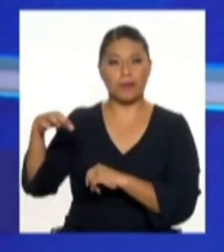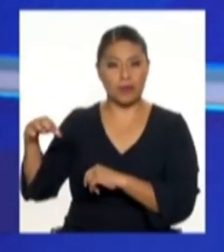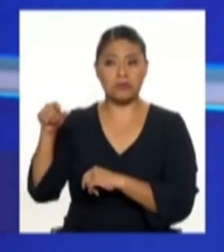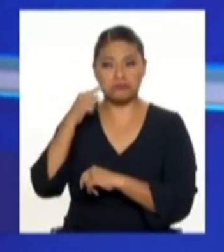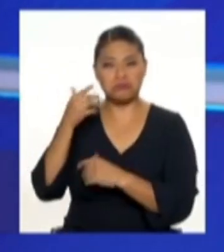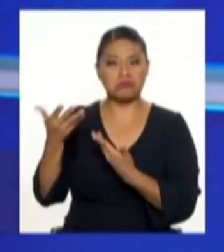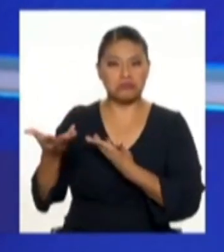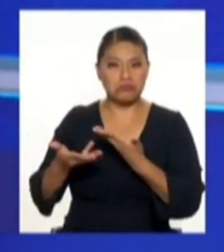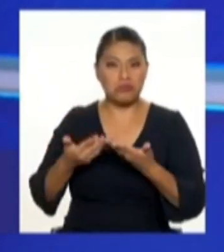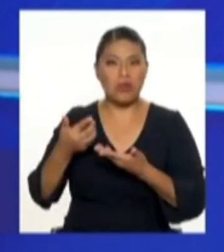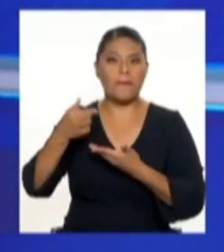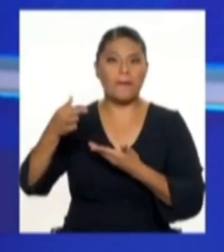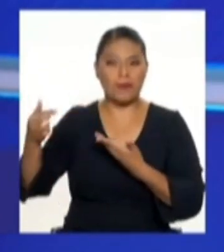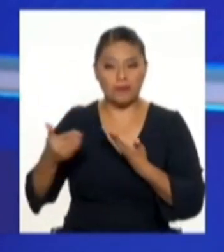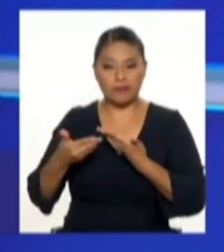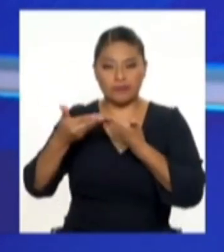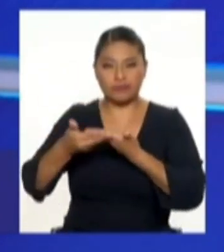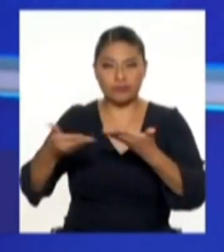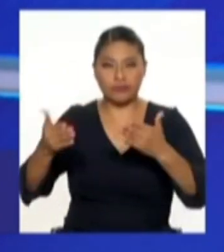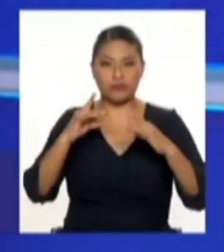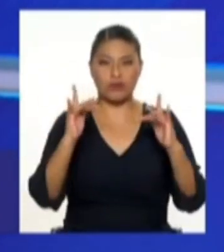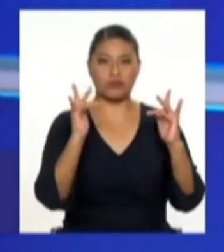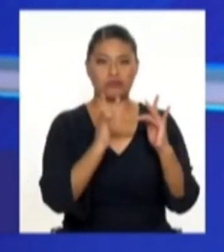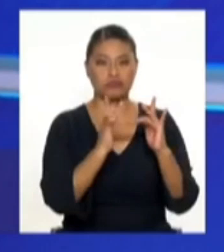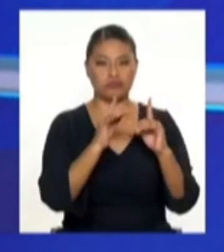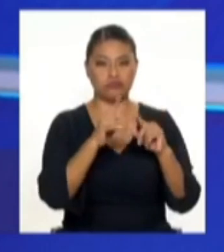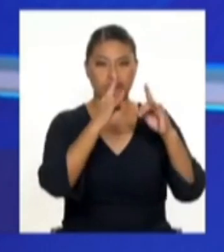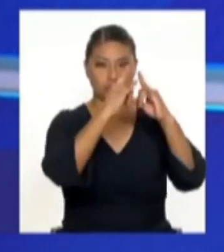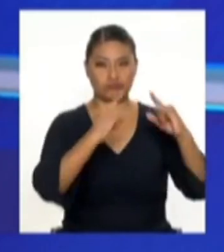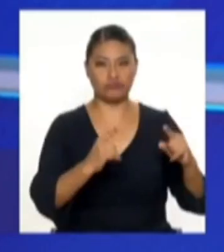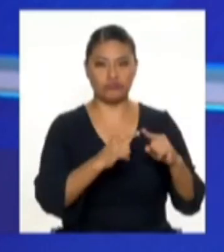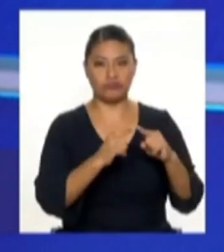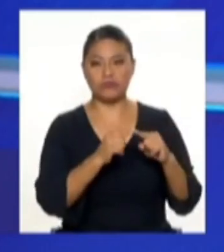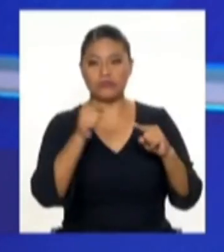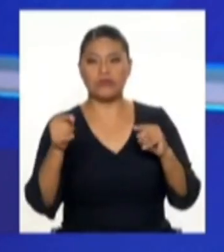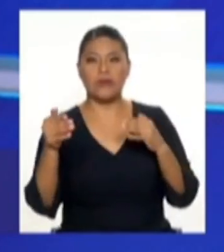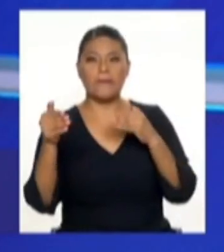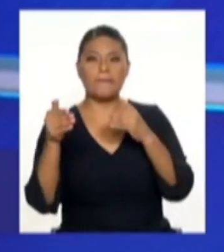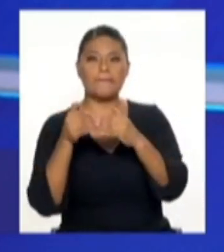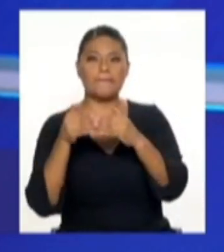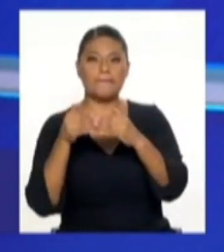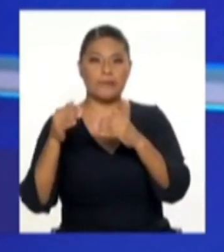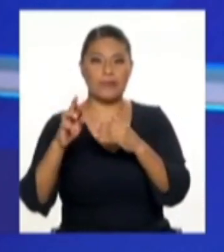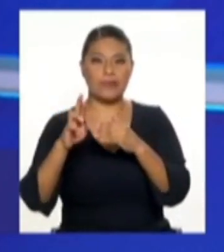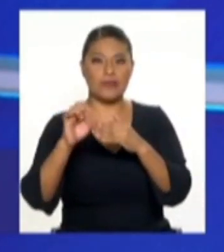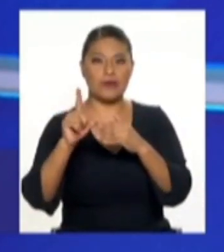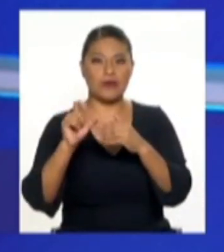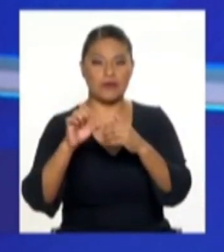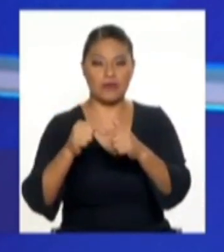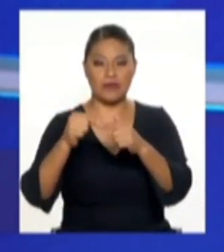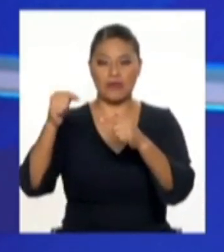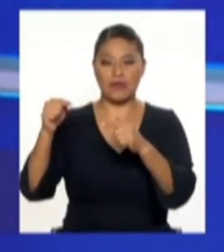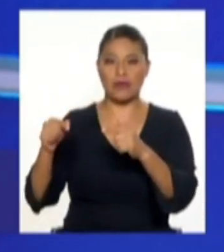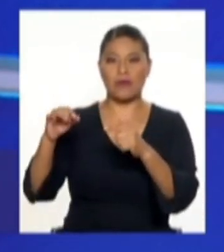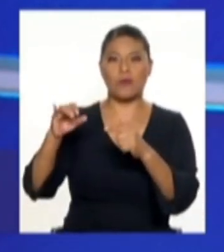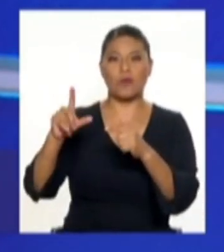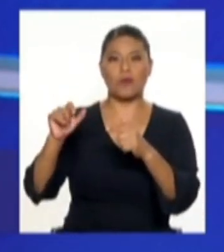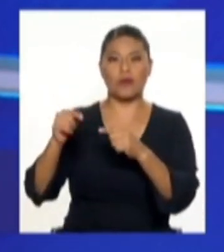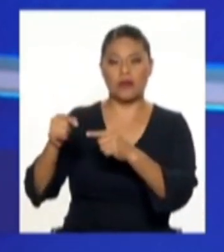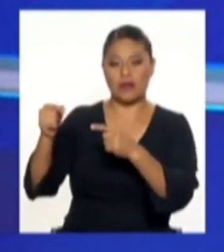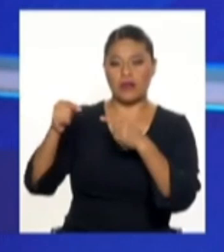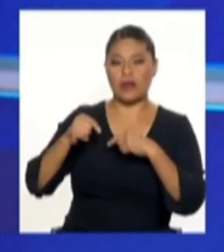une el puerto de Eten, Reque, Basta Pomalca, Capote y Moxe.